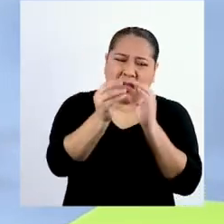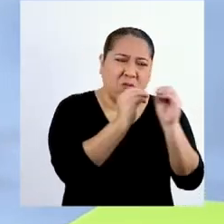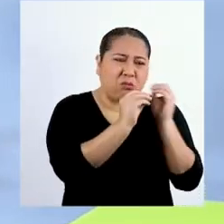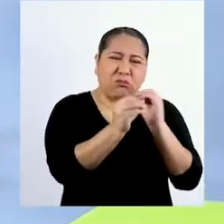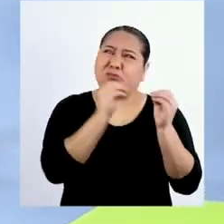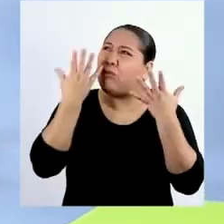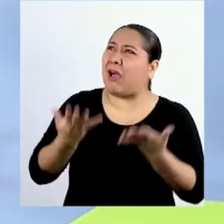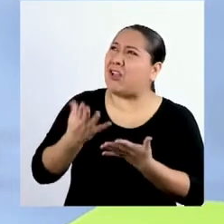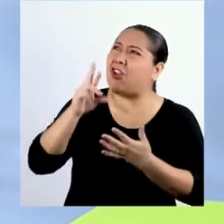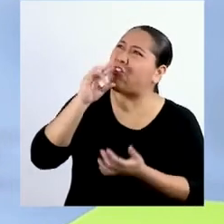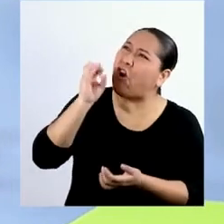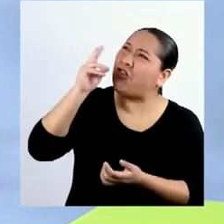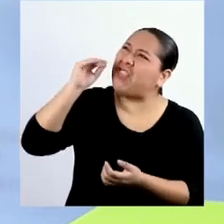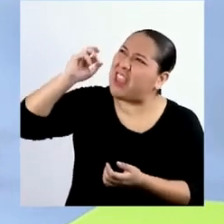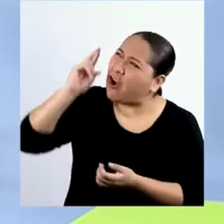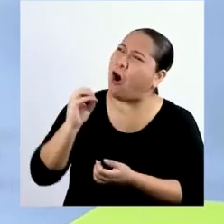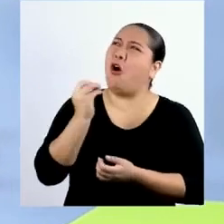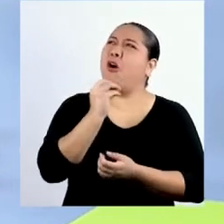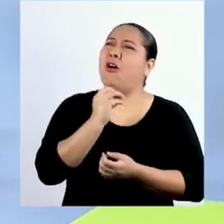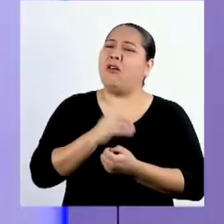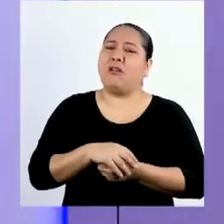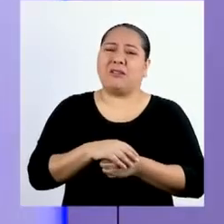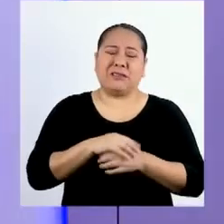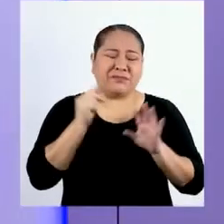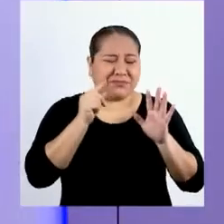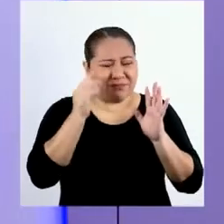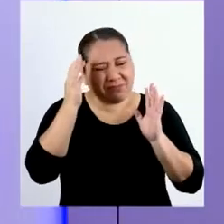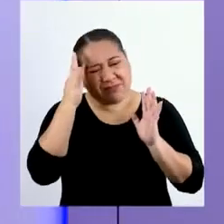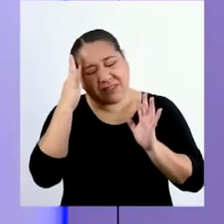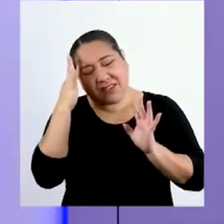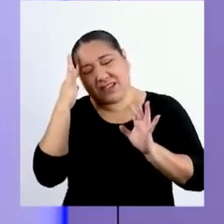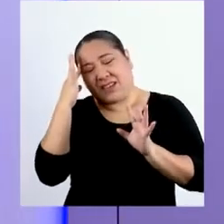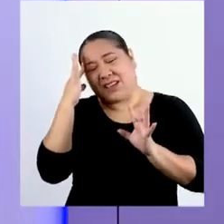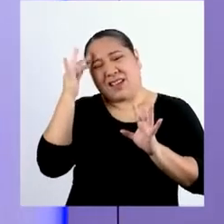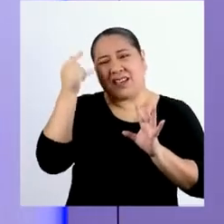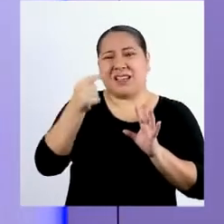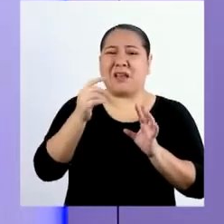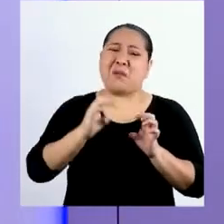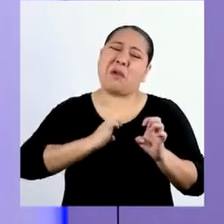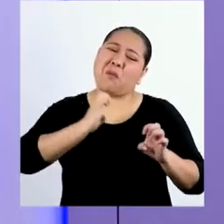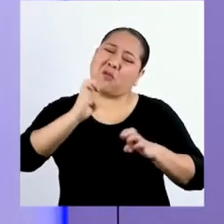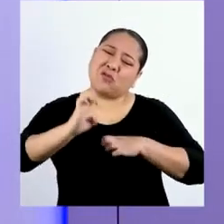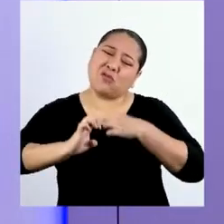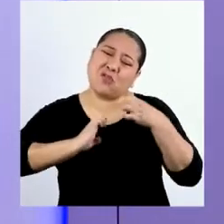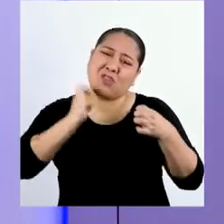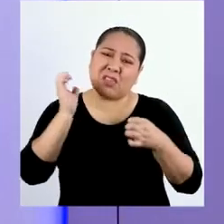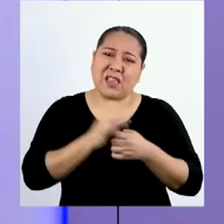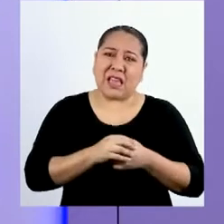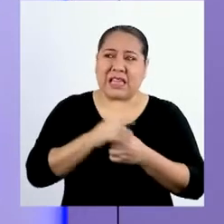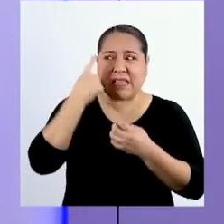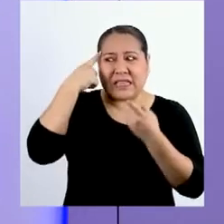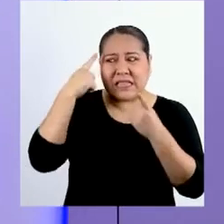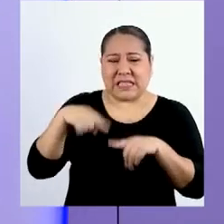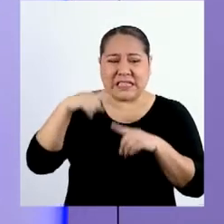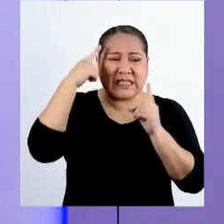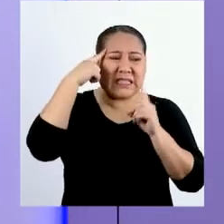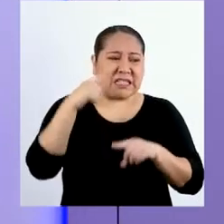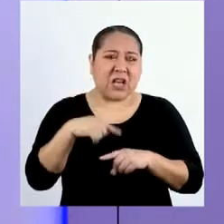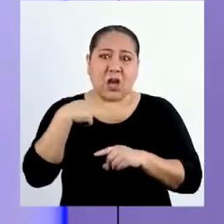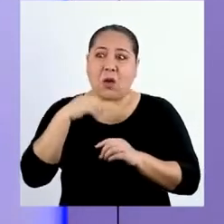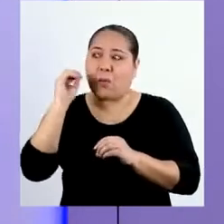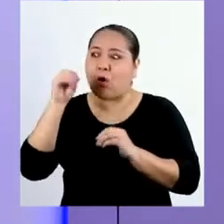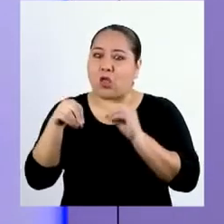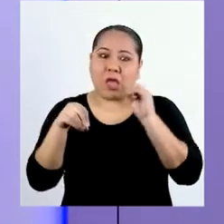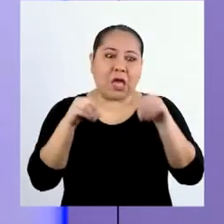remodelación, Rodrigo? Lo que pasa es que me emocioné y tomé decisiones como